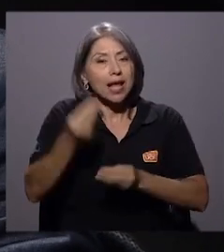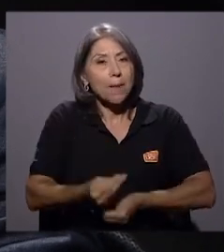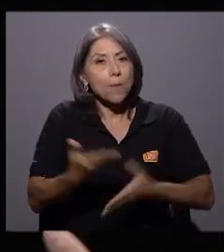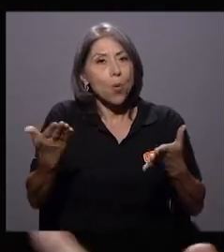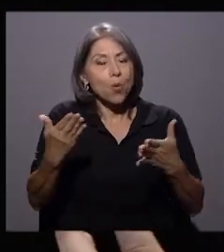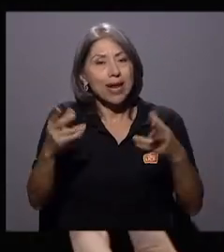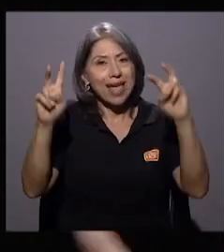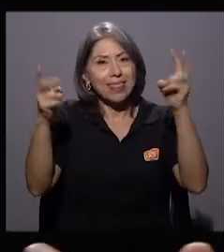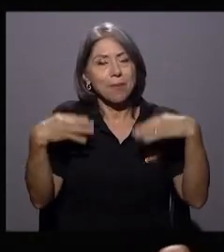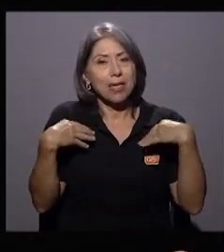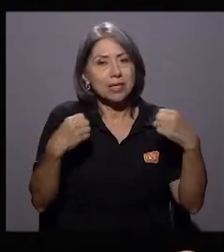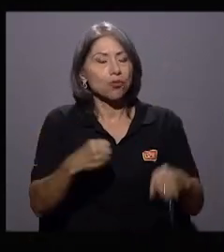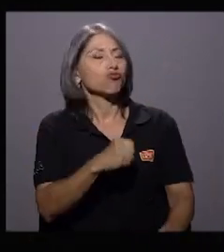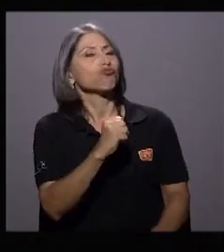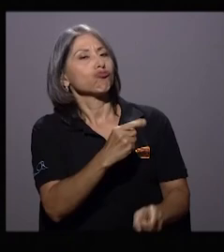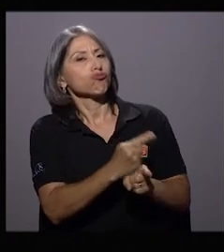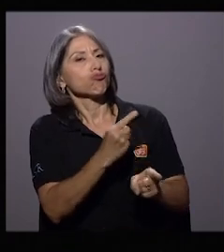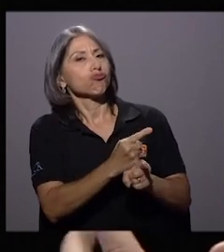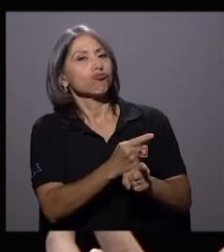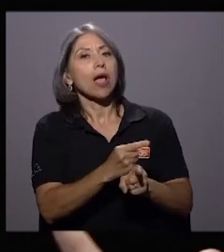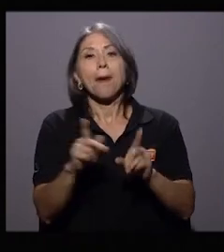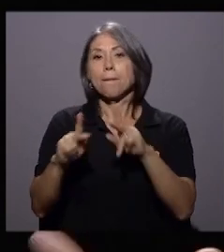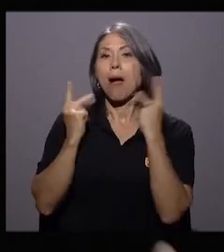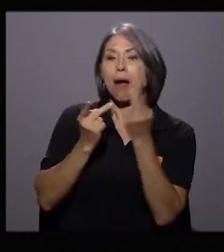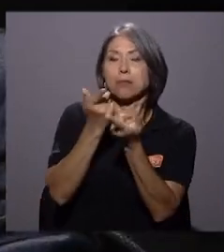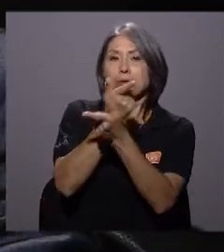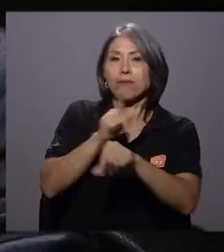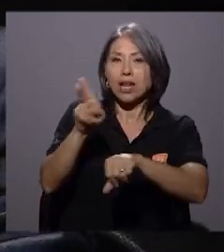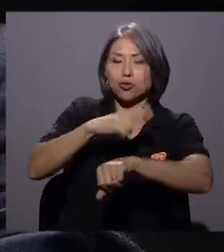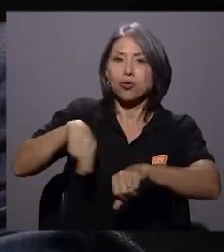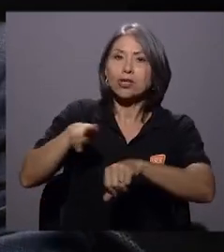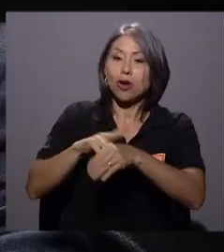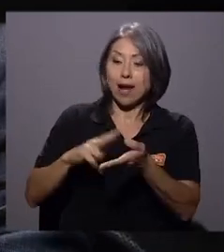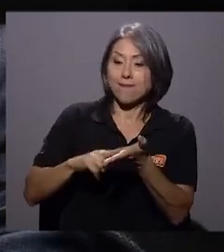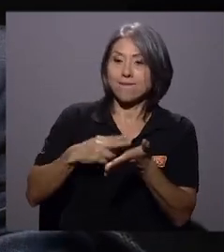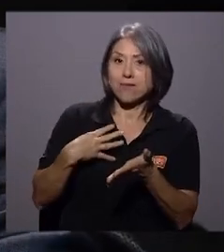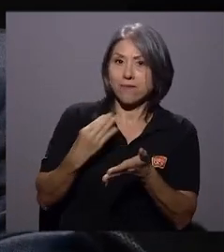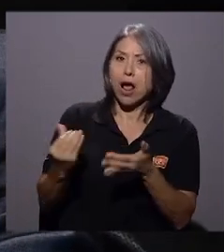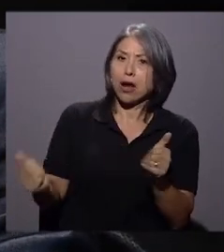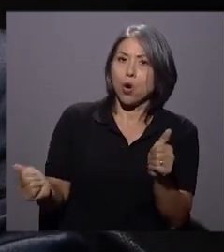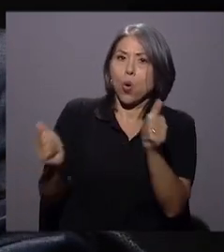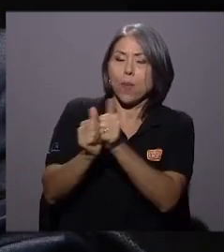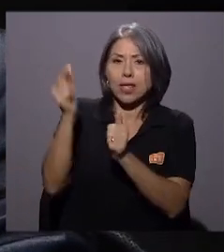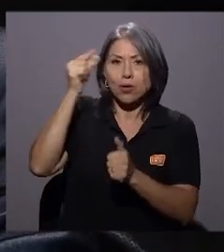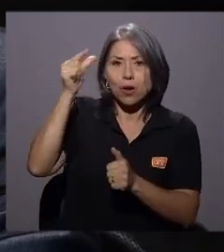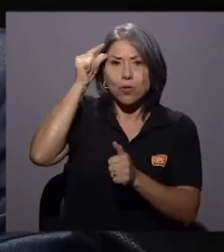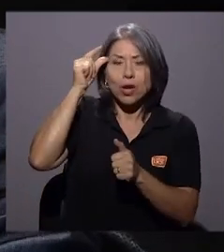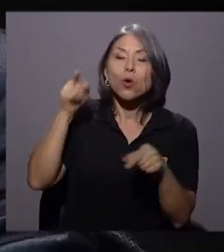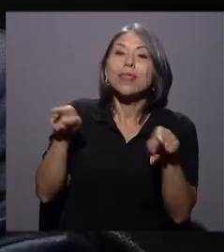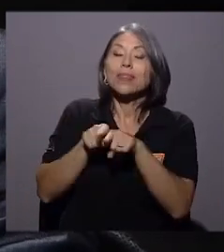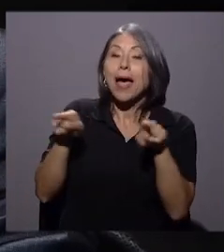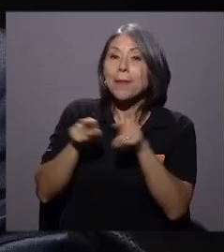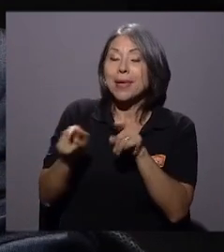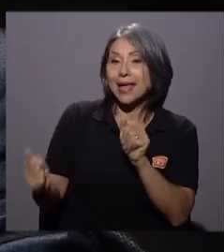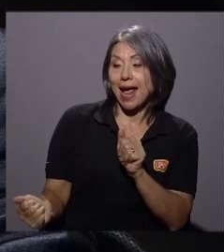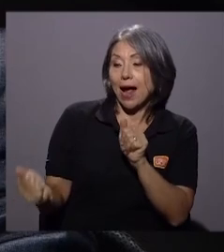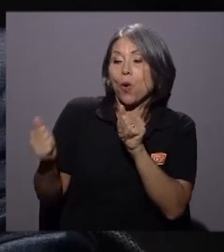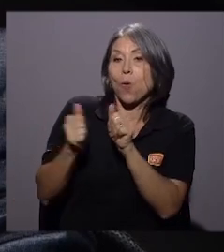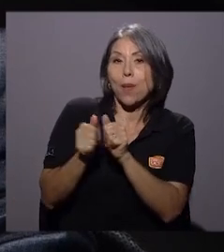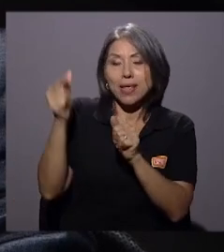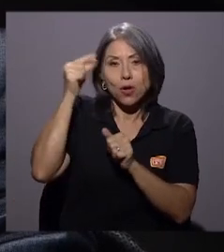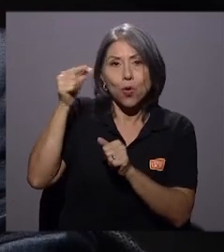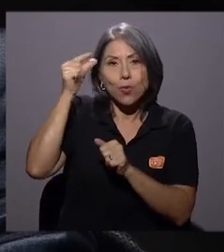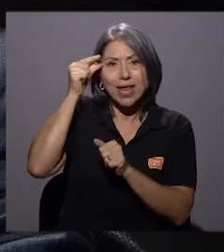sido muy respetuosos. La fracción de Liberación Nacional ha estado acompañando al gobierno. También ha estado acompañando al gobierno en las medidas que